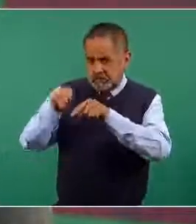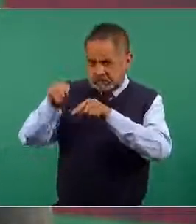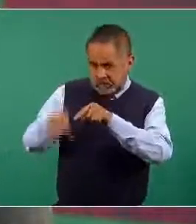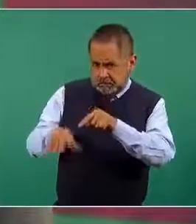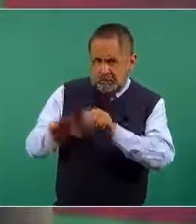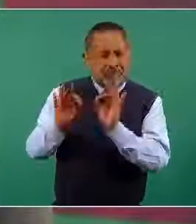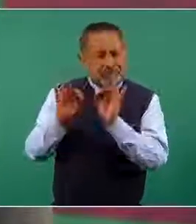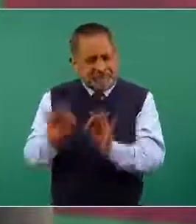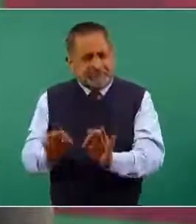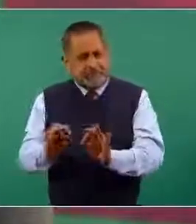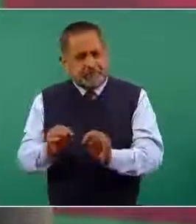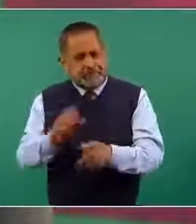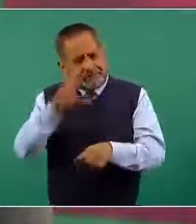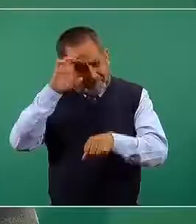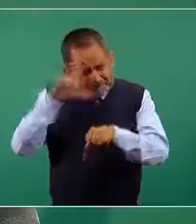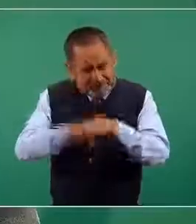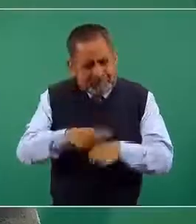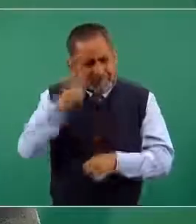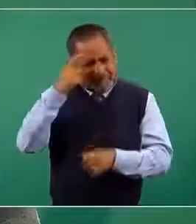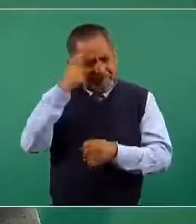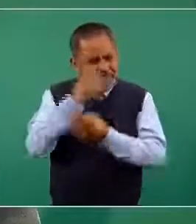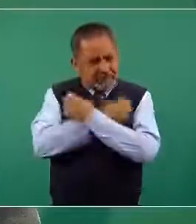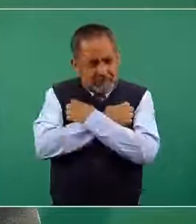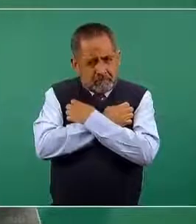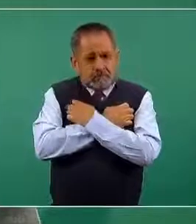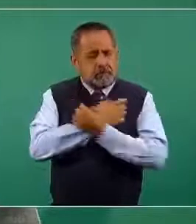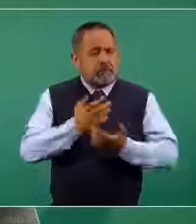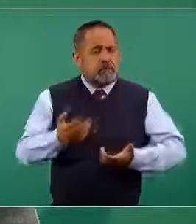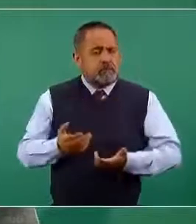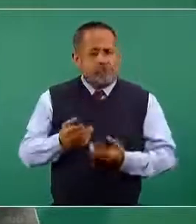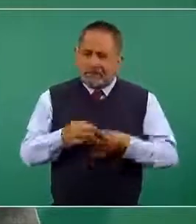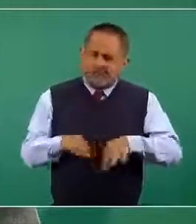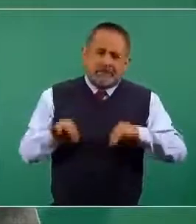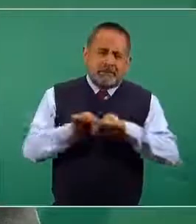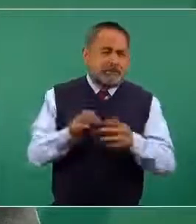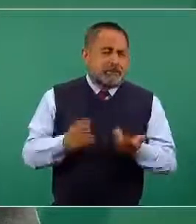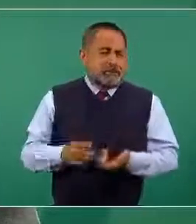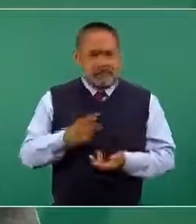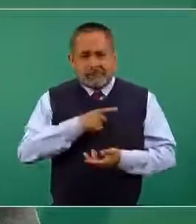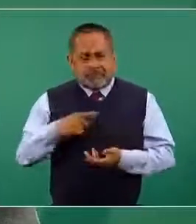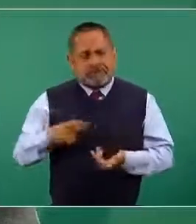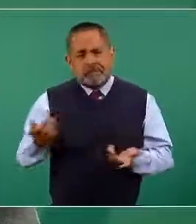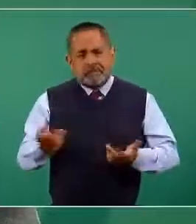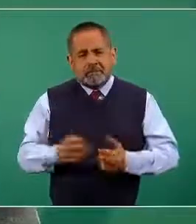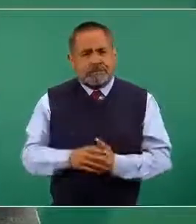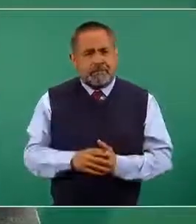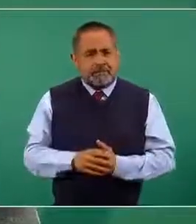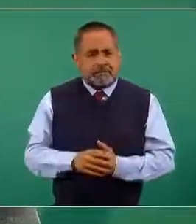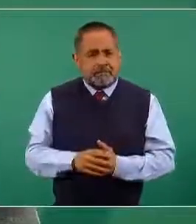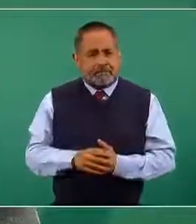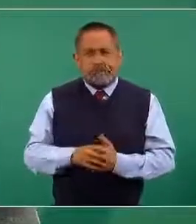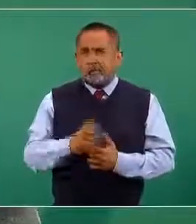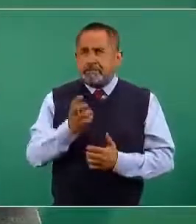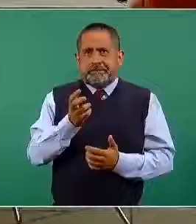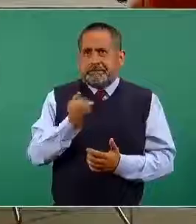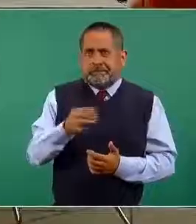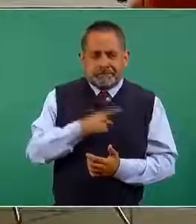es cultural, eso es básico, debería de ser de una